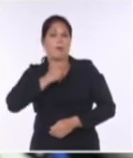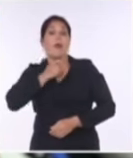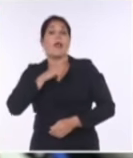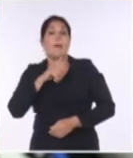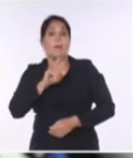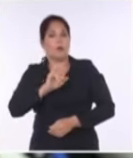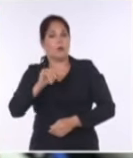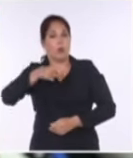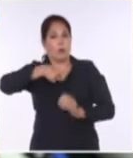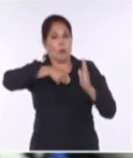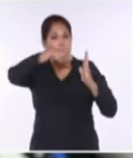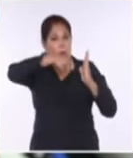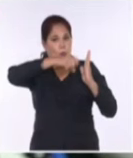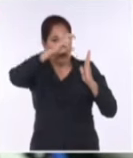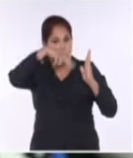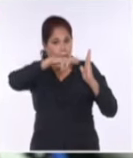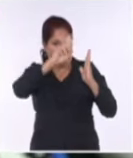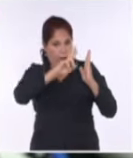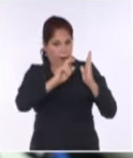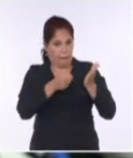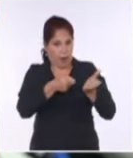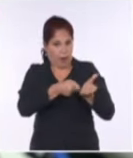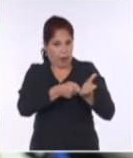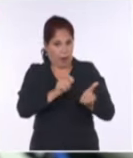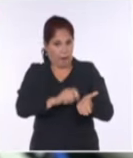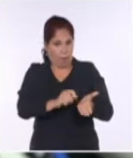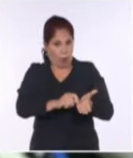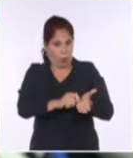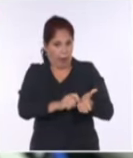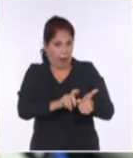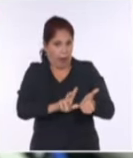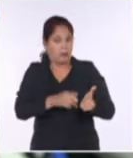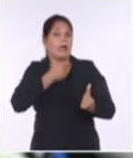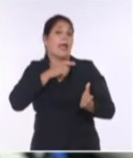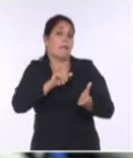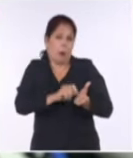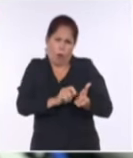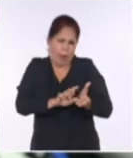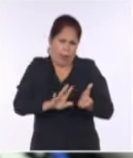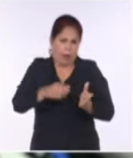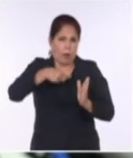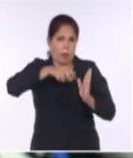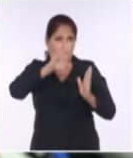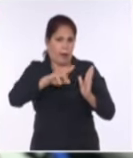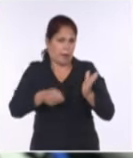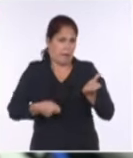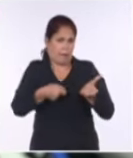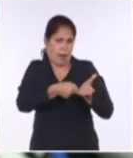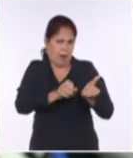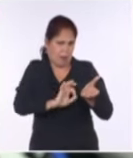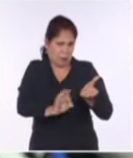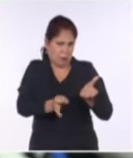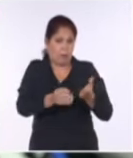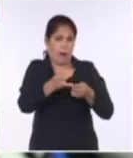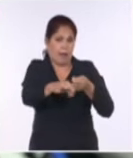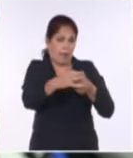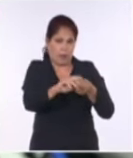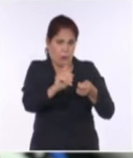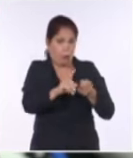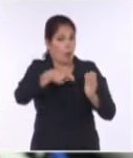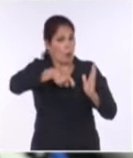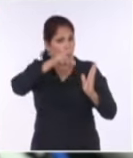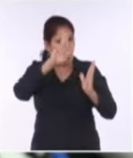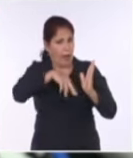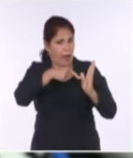por el código QR que está en la bodega, y pongo de ejemplo la bodega porque es el escenario más cercano que tiene todo el mundo en la comunidad,